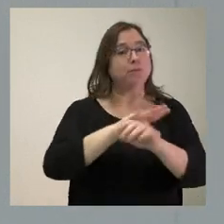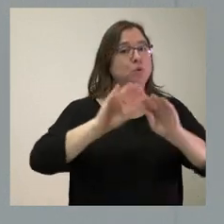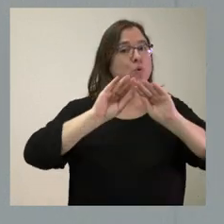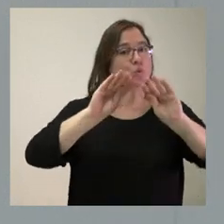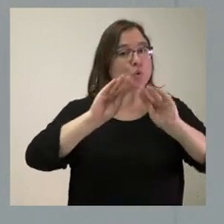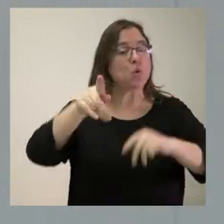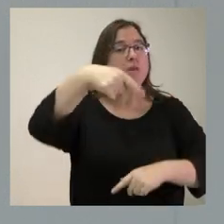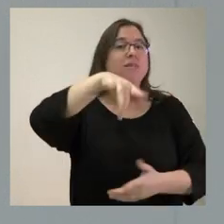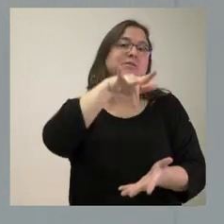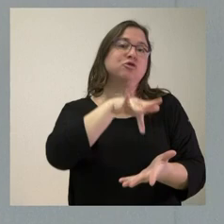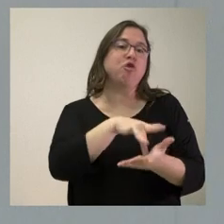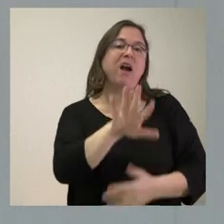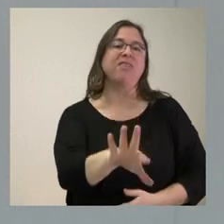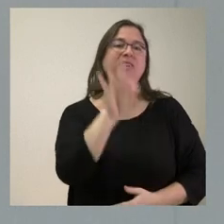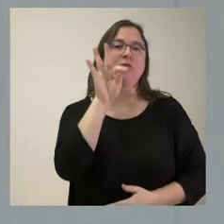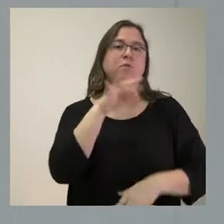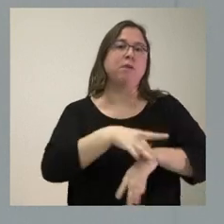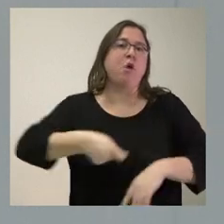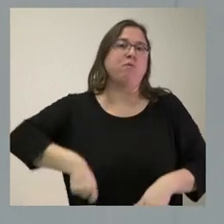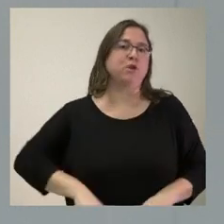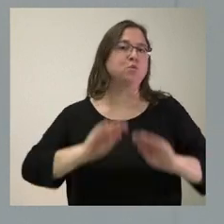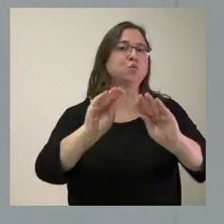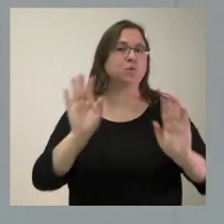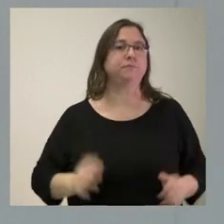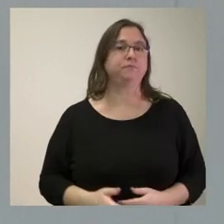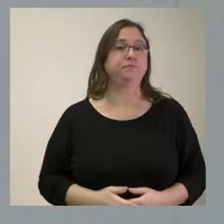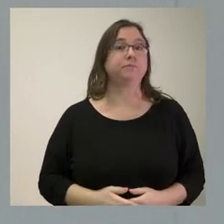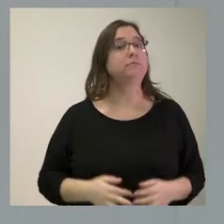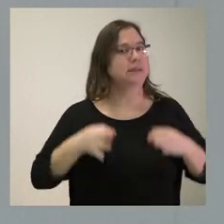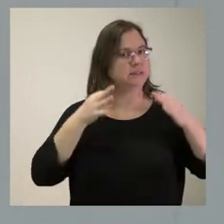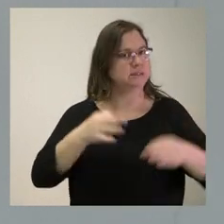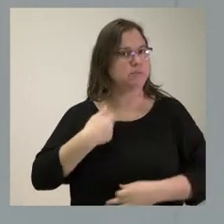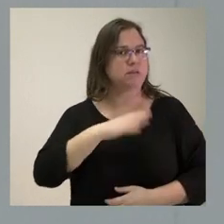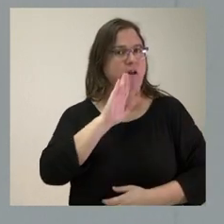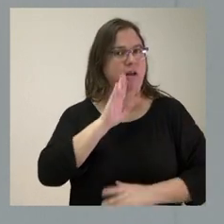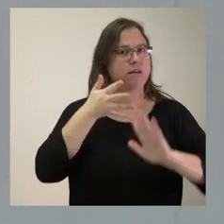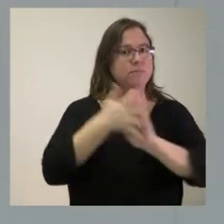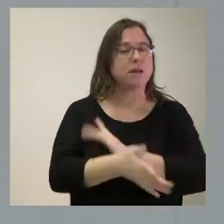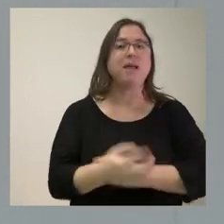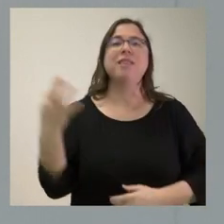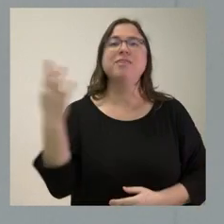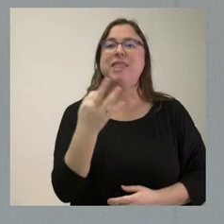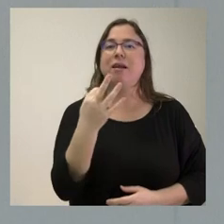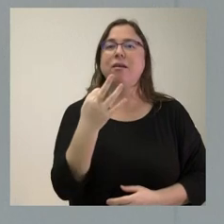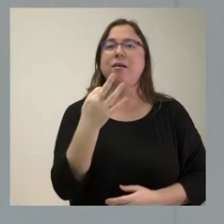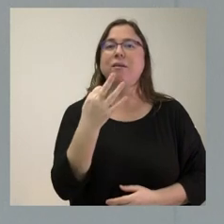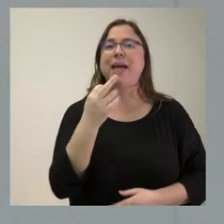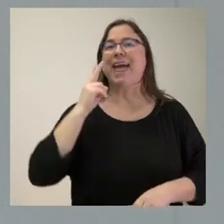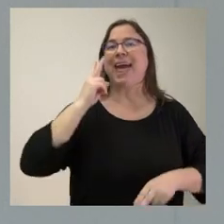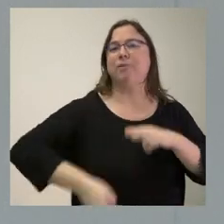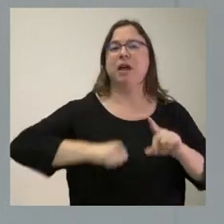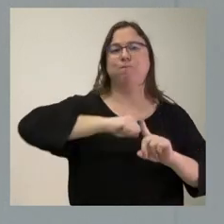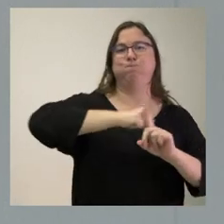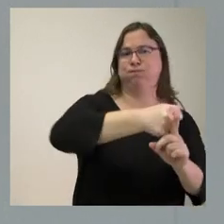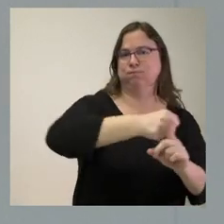que tiene que producirse la decisión que usted plantea. Siempre, como le he dicho, garantizando que no se lleve a cabo ninguna coacción